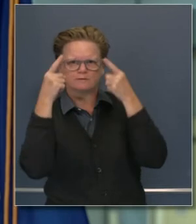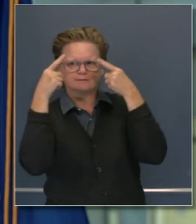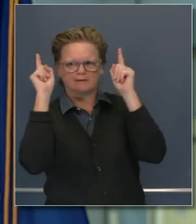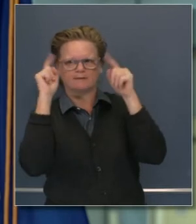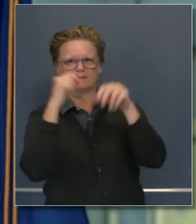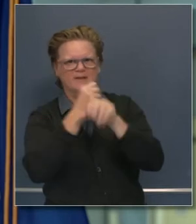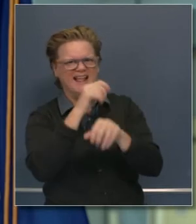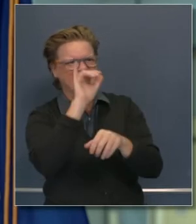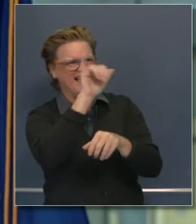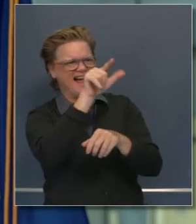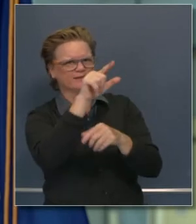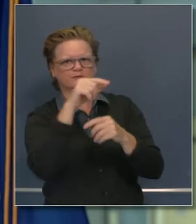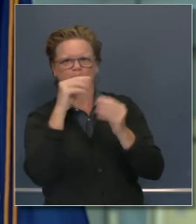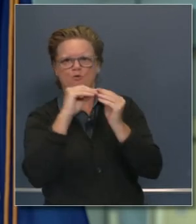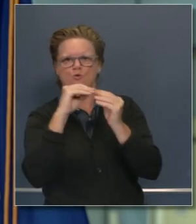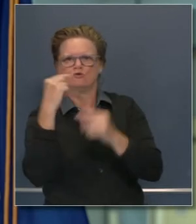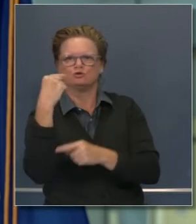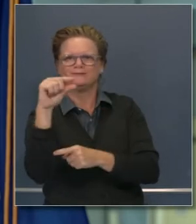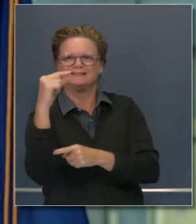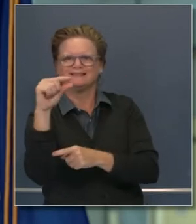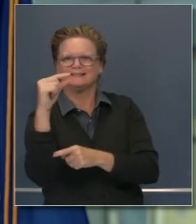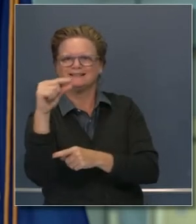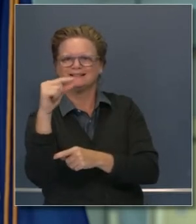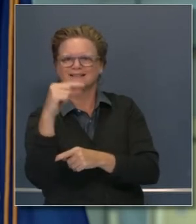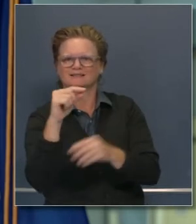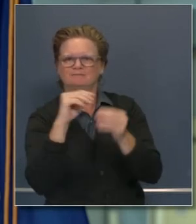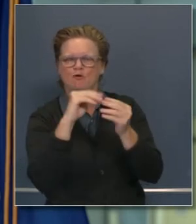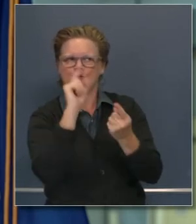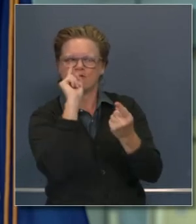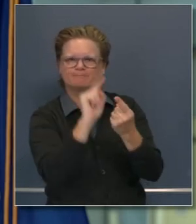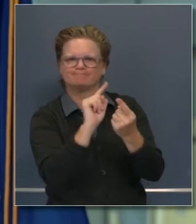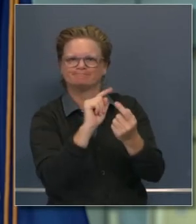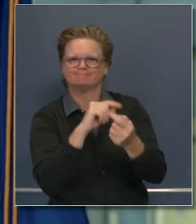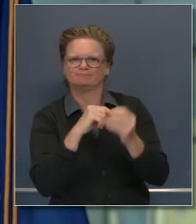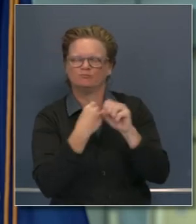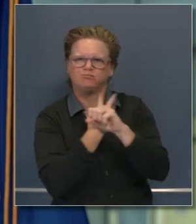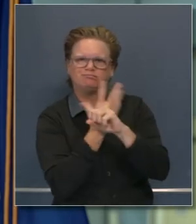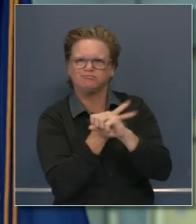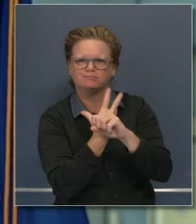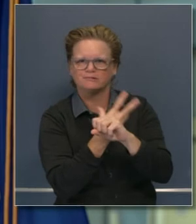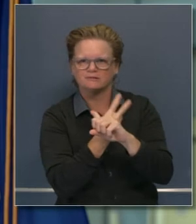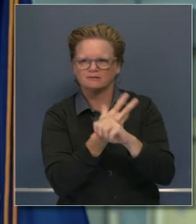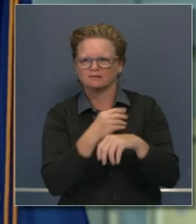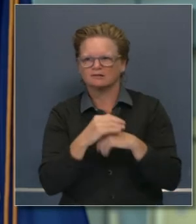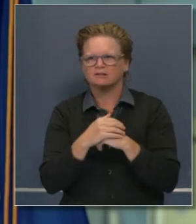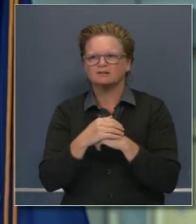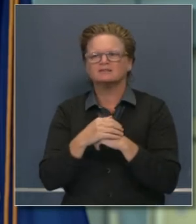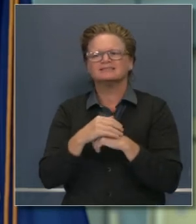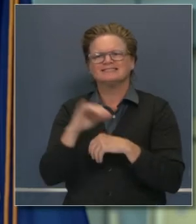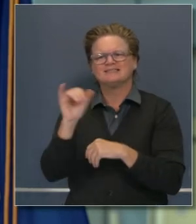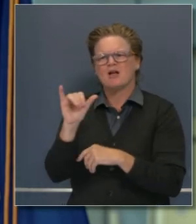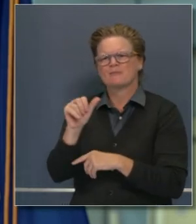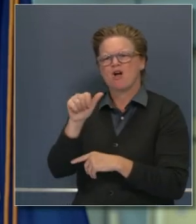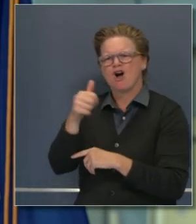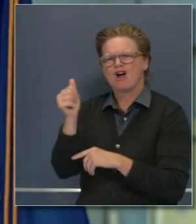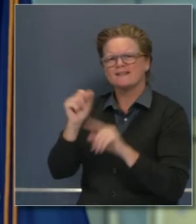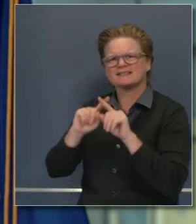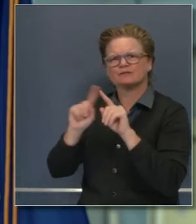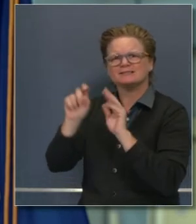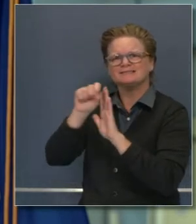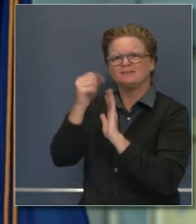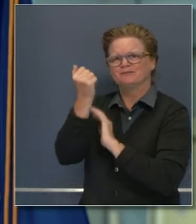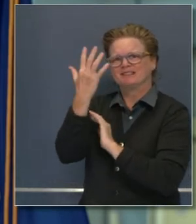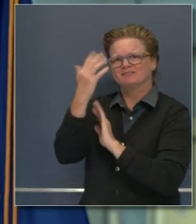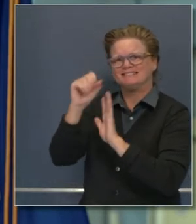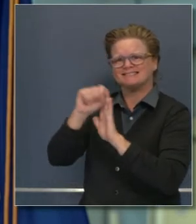reducir las emisiones, que esperamos que se pueda replicar más allá de los 15 estados que se han comprometido a la causa. Oirán más acerca de